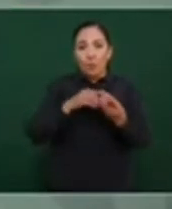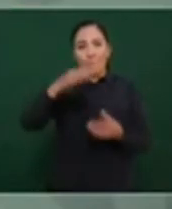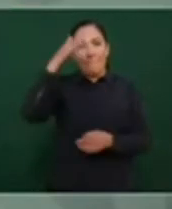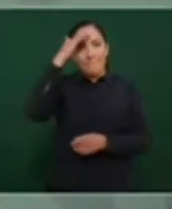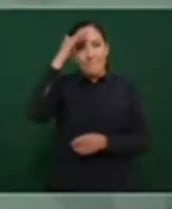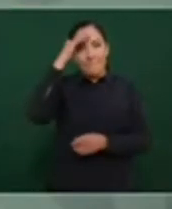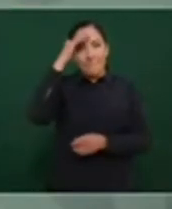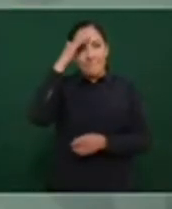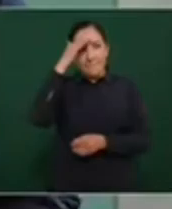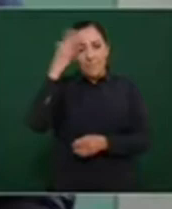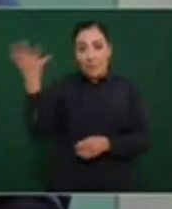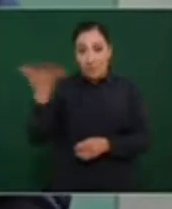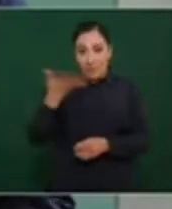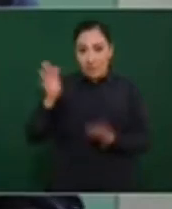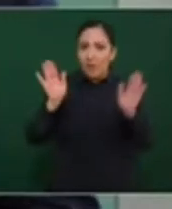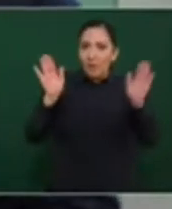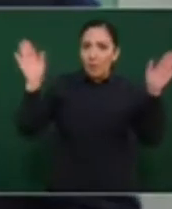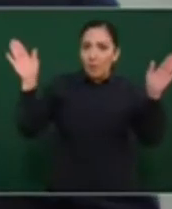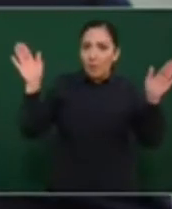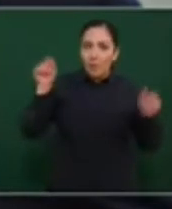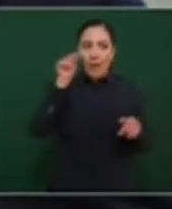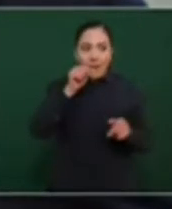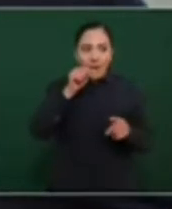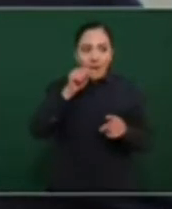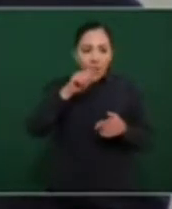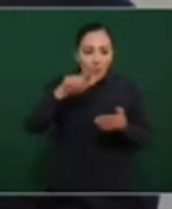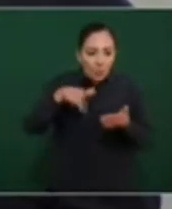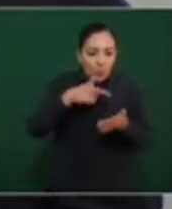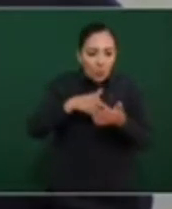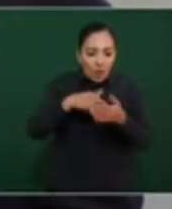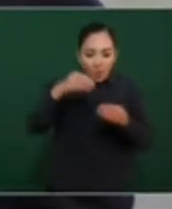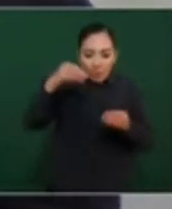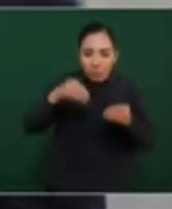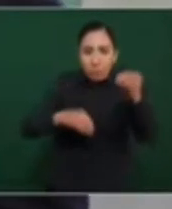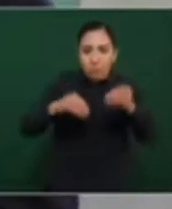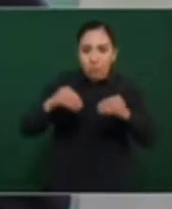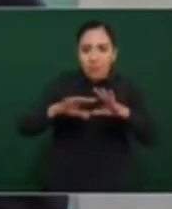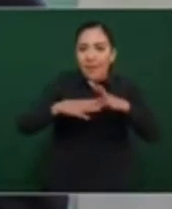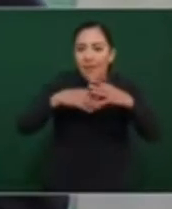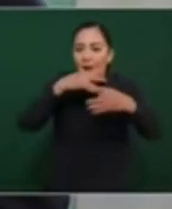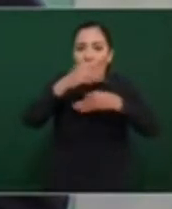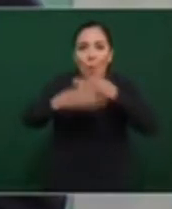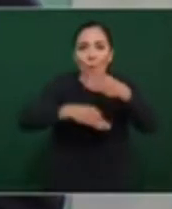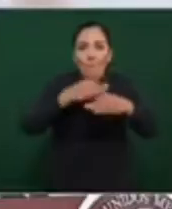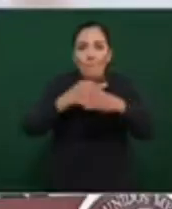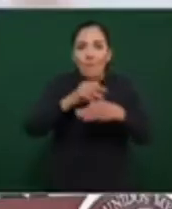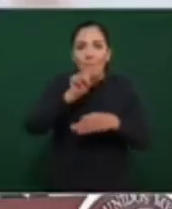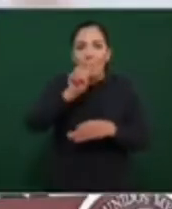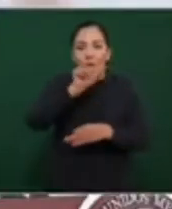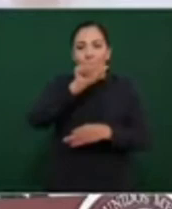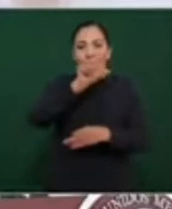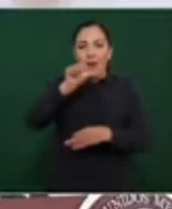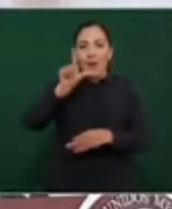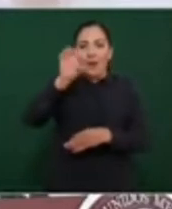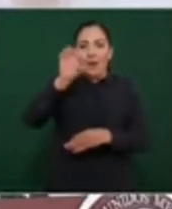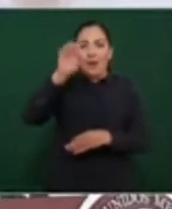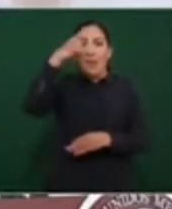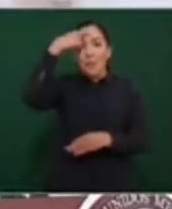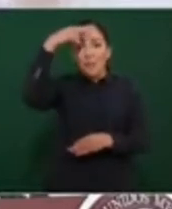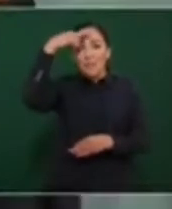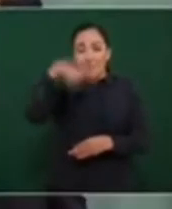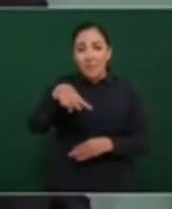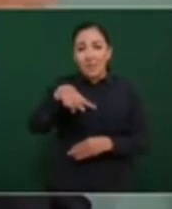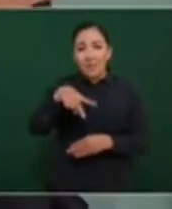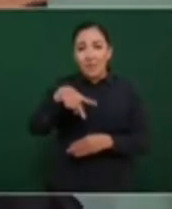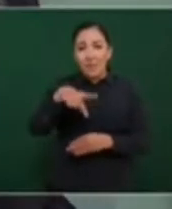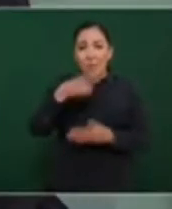zona de más hundimientos en todo el Valle de México, lo que nos iba a costar